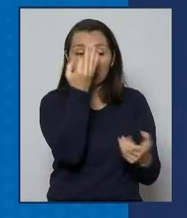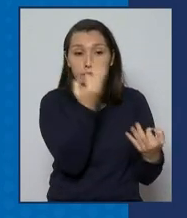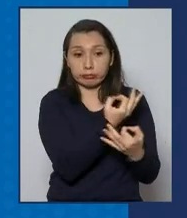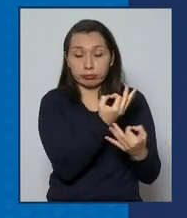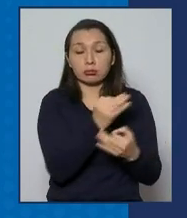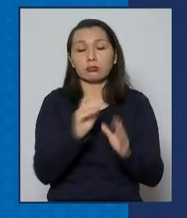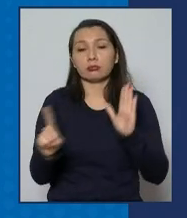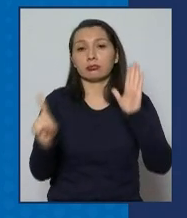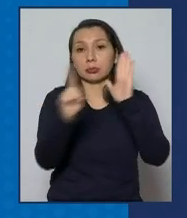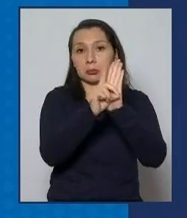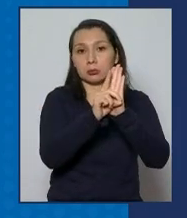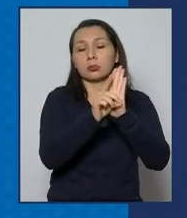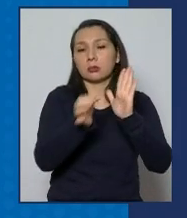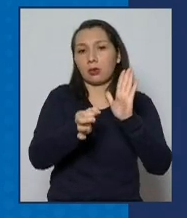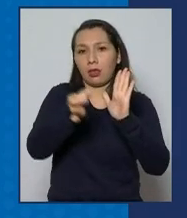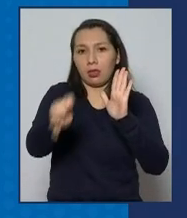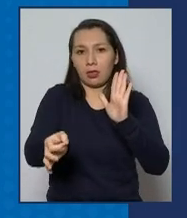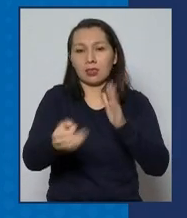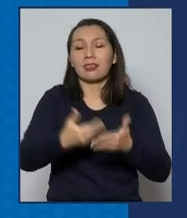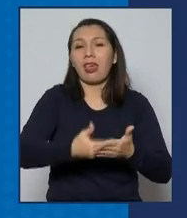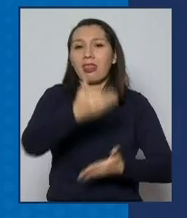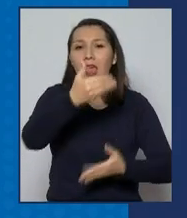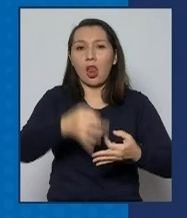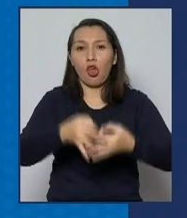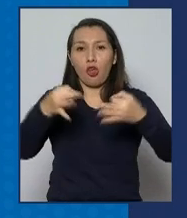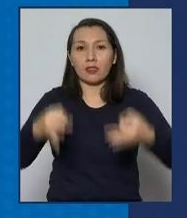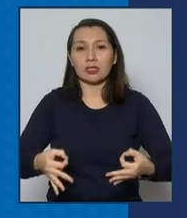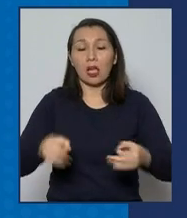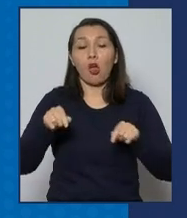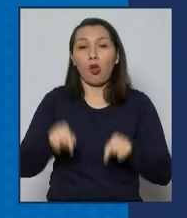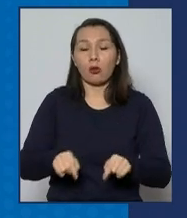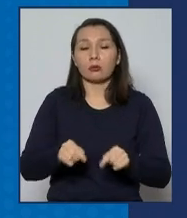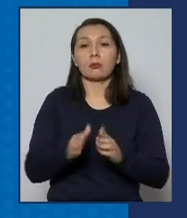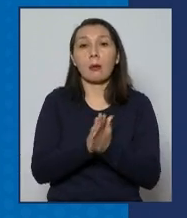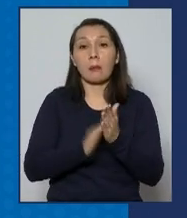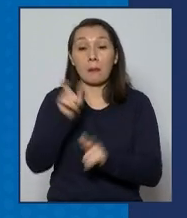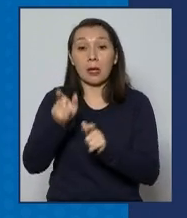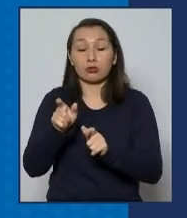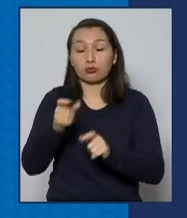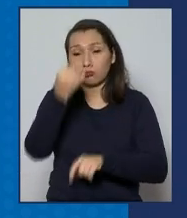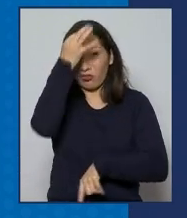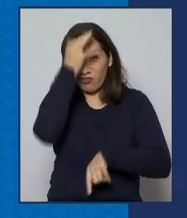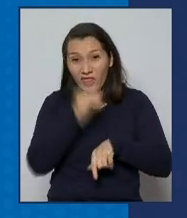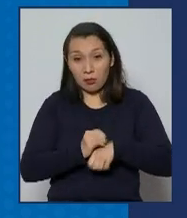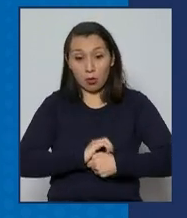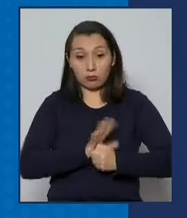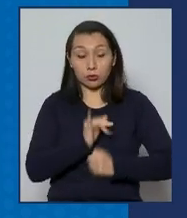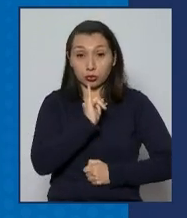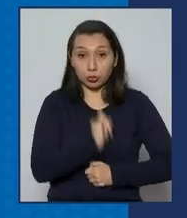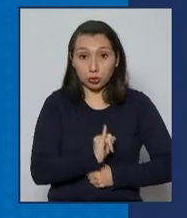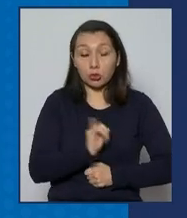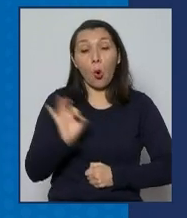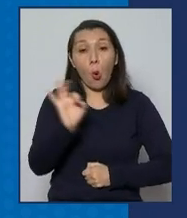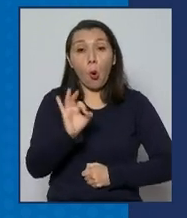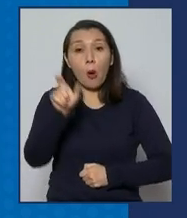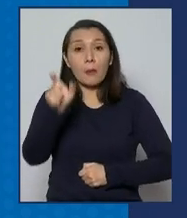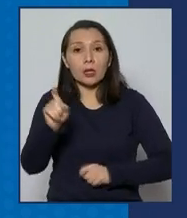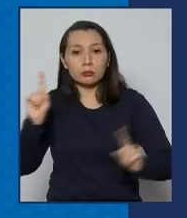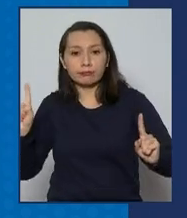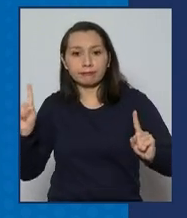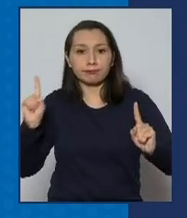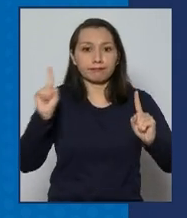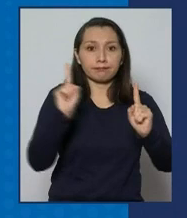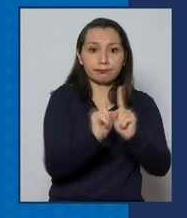se decreta en el diario oficial hoy día, tanto para los contagiados como para las personas que son un